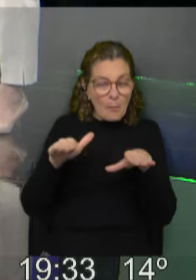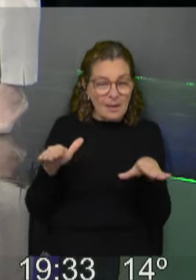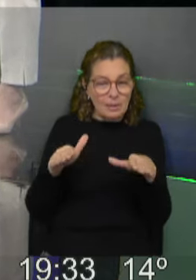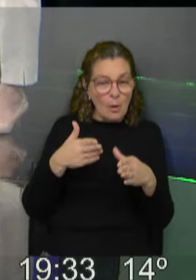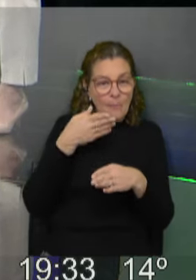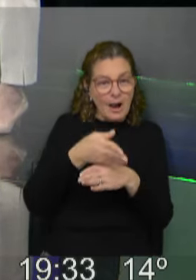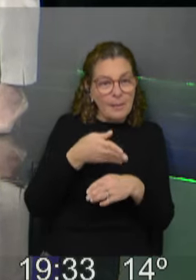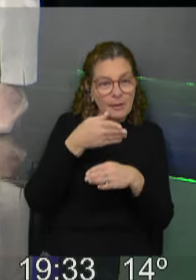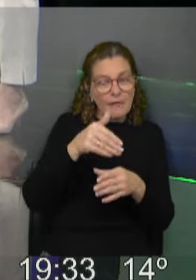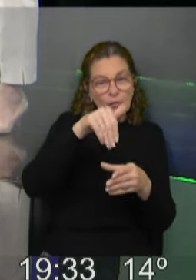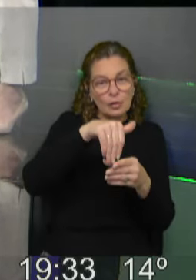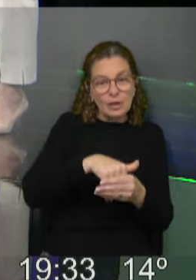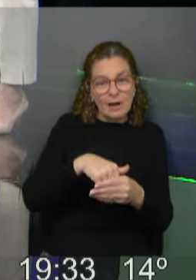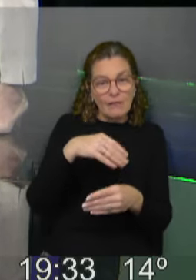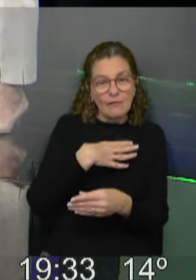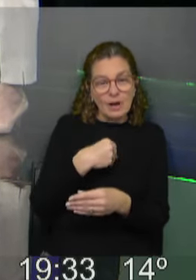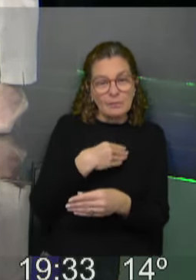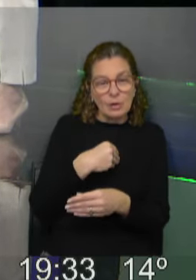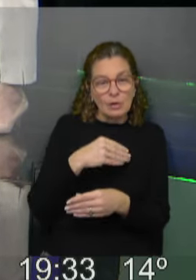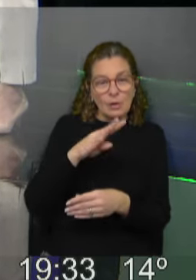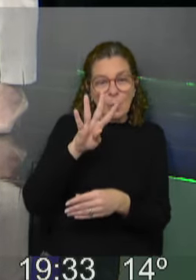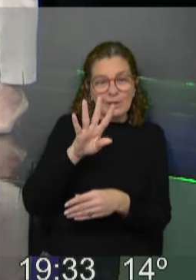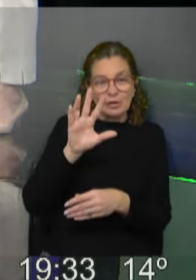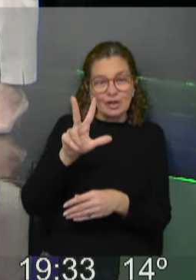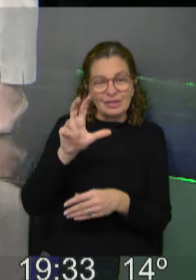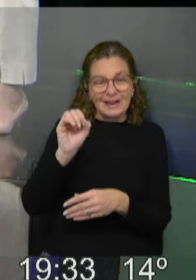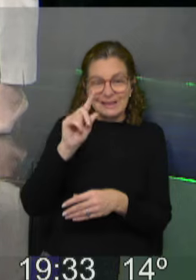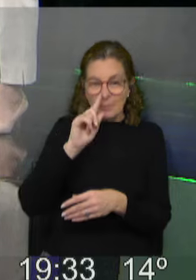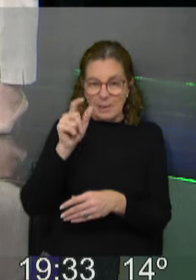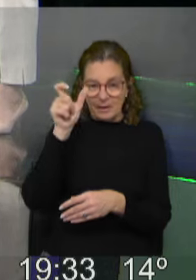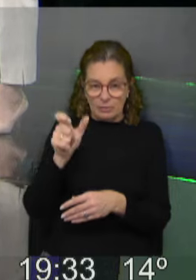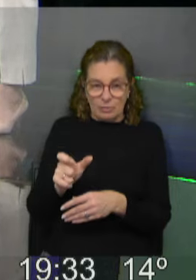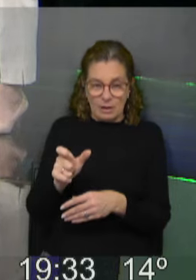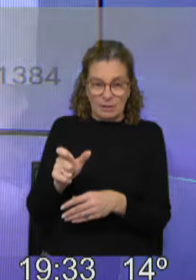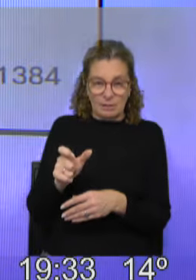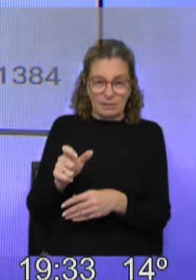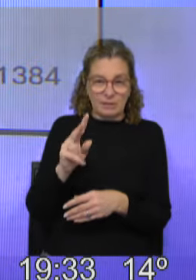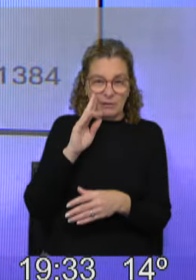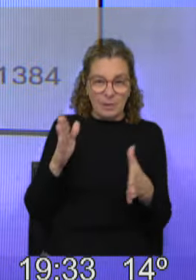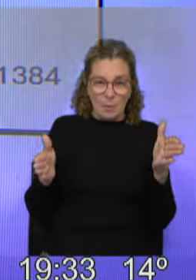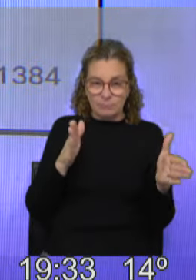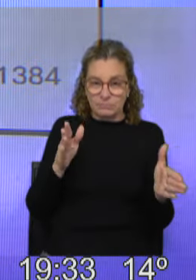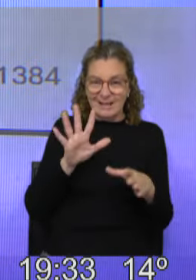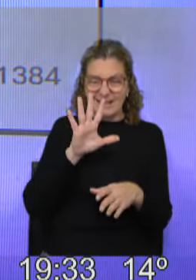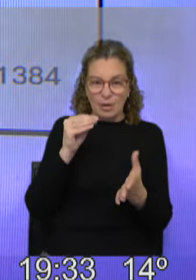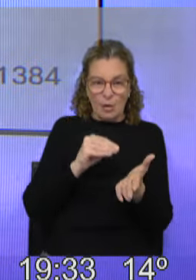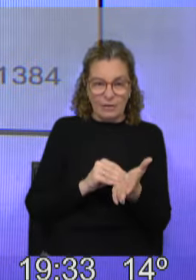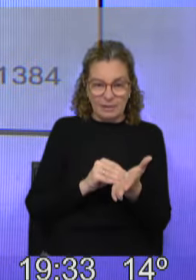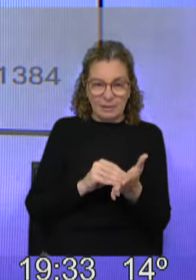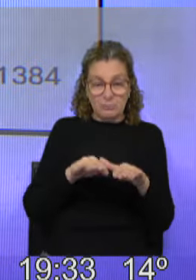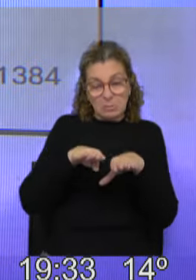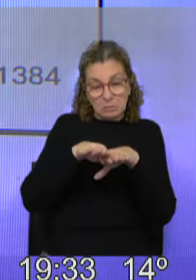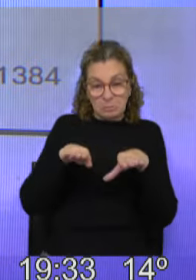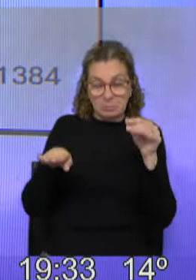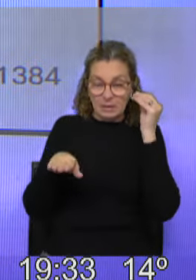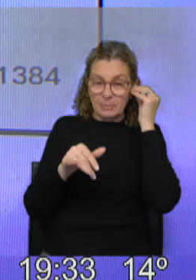participación del Partido Nacional estuvo en 430 mil personas, si tomamos las cinco instancias. Bastante estable, o sea,